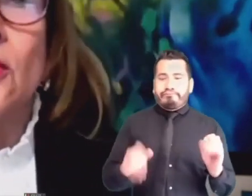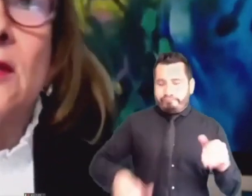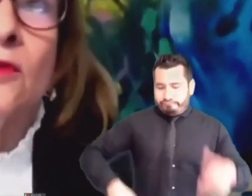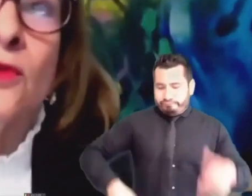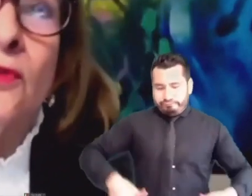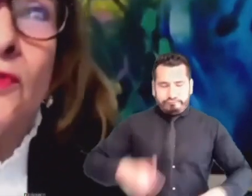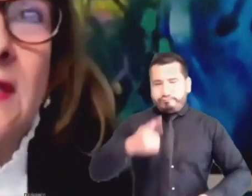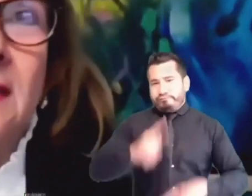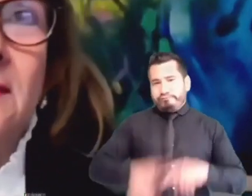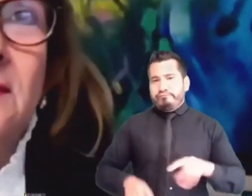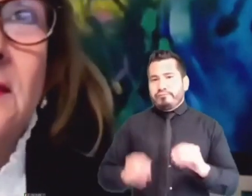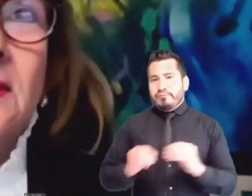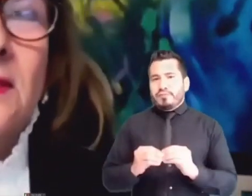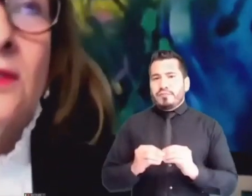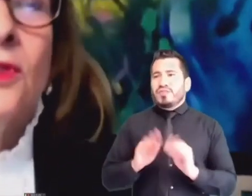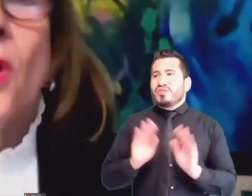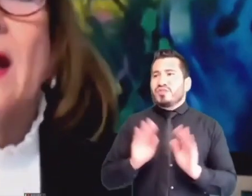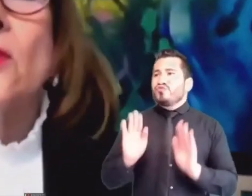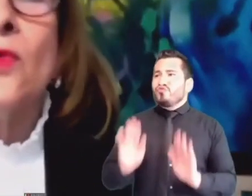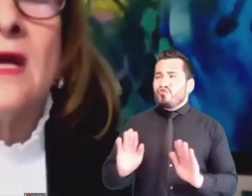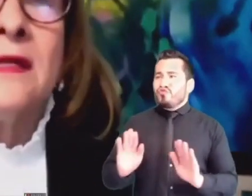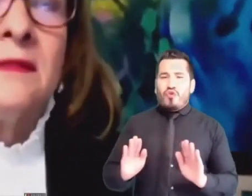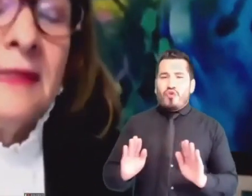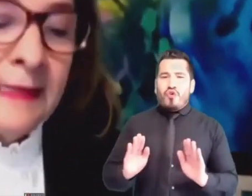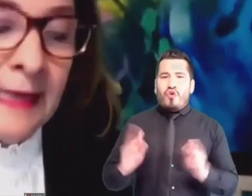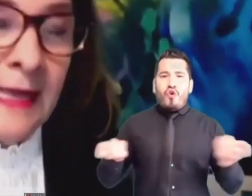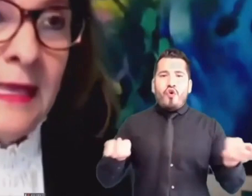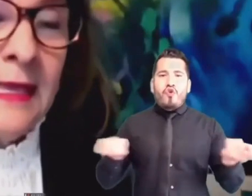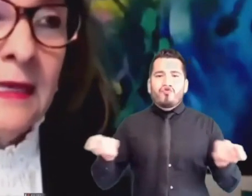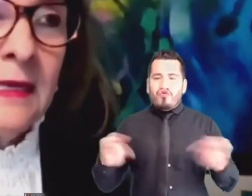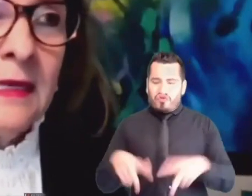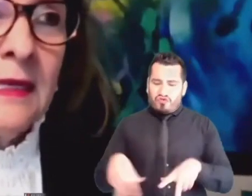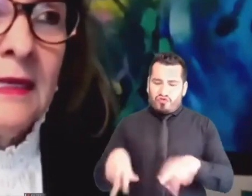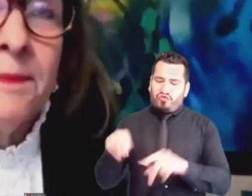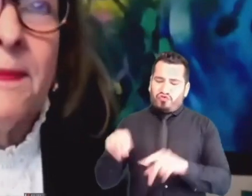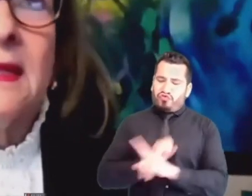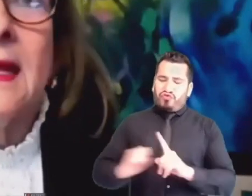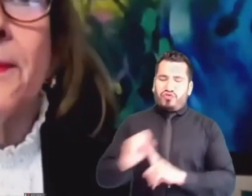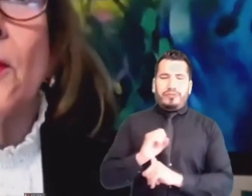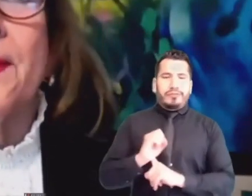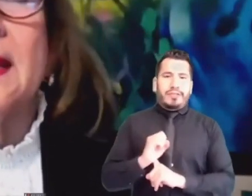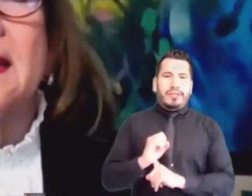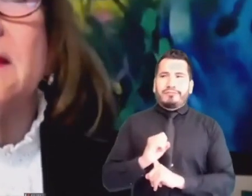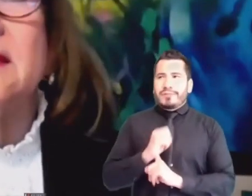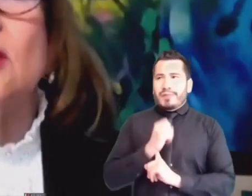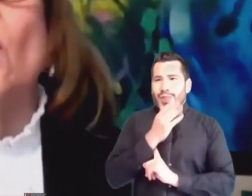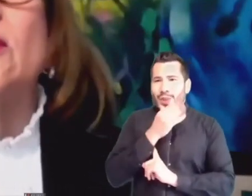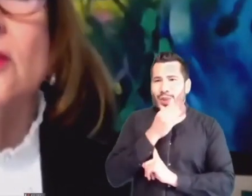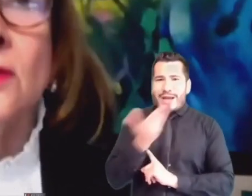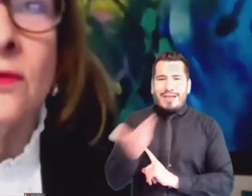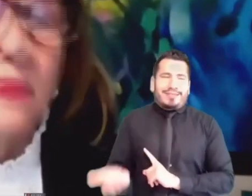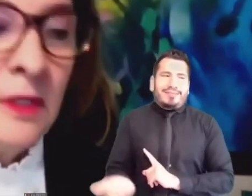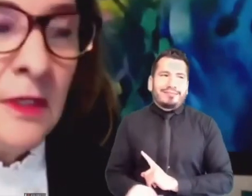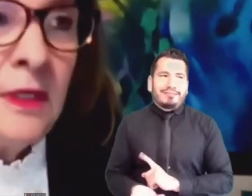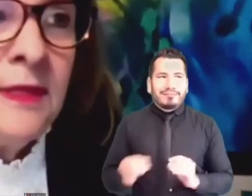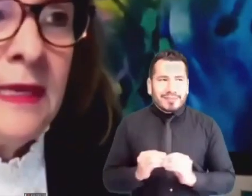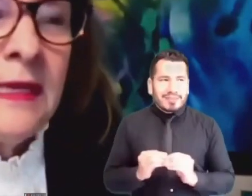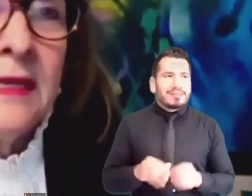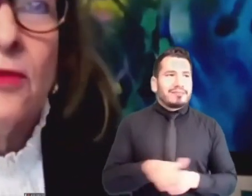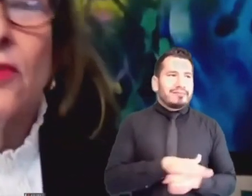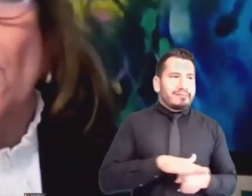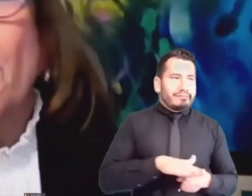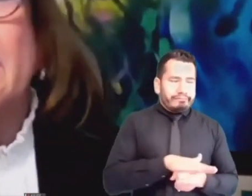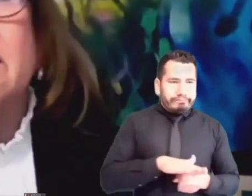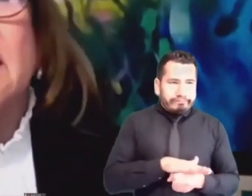perdió el control social, no hay duda de que la propia situación de